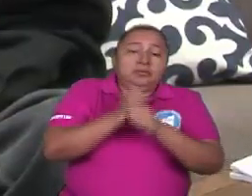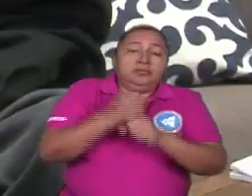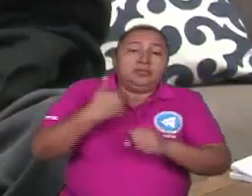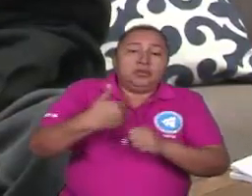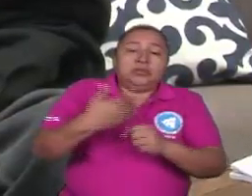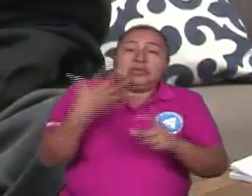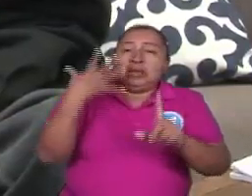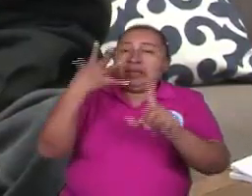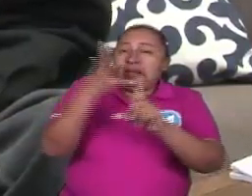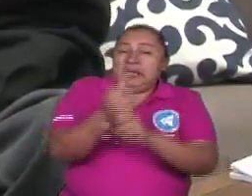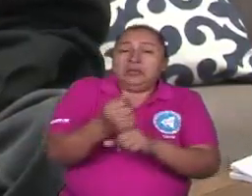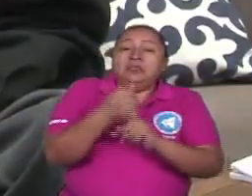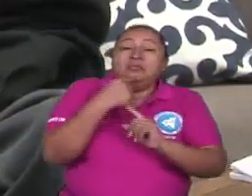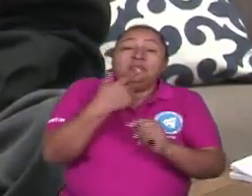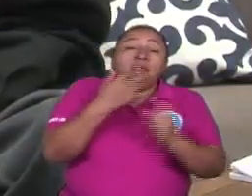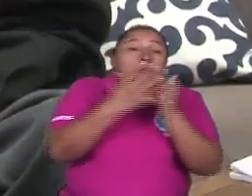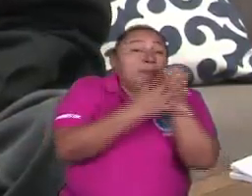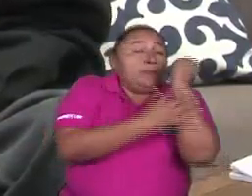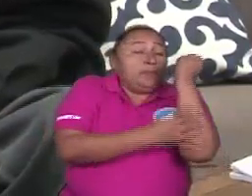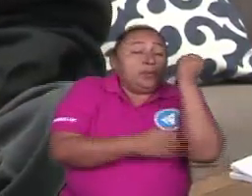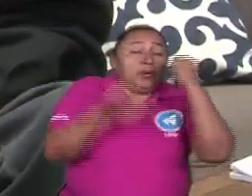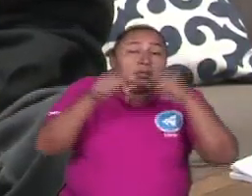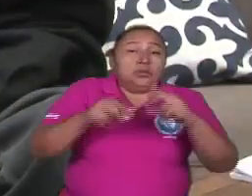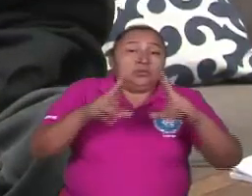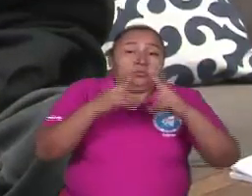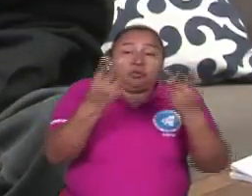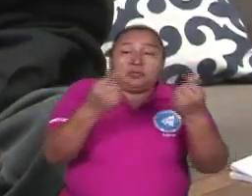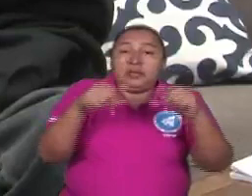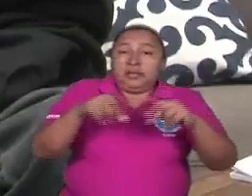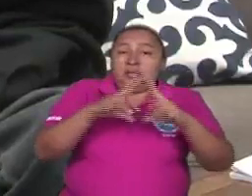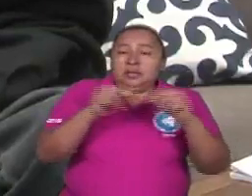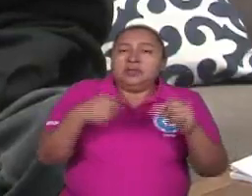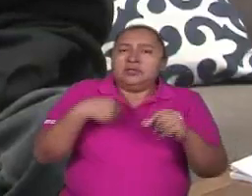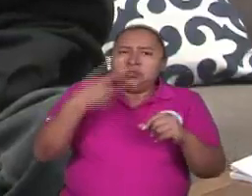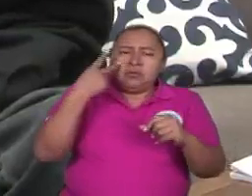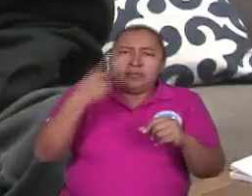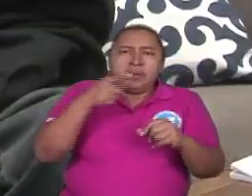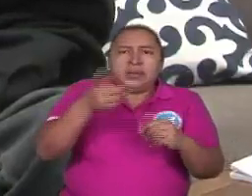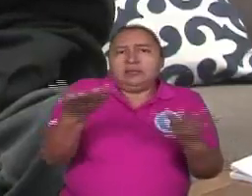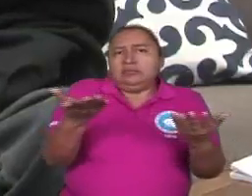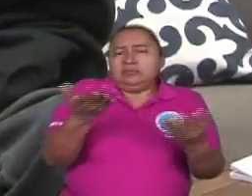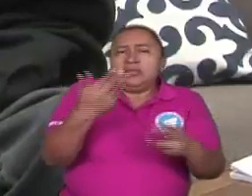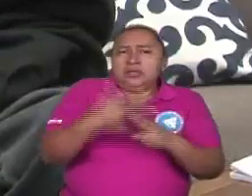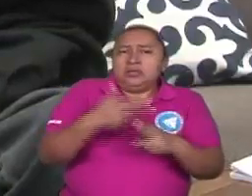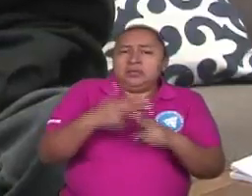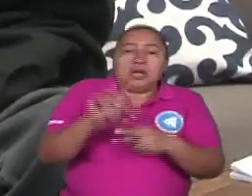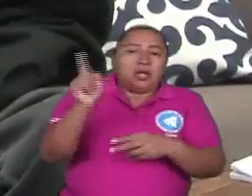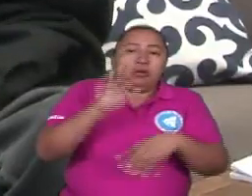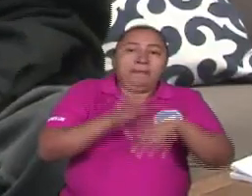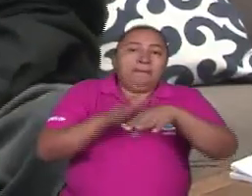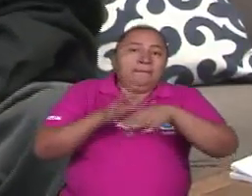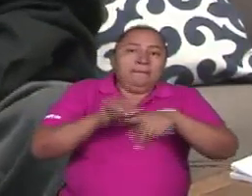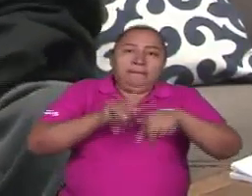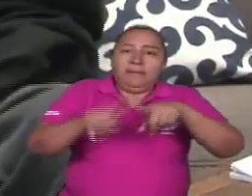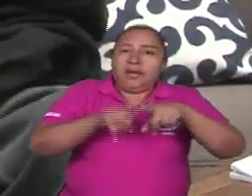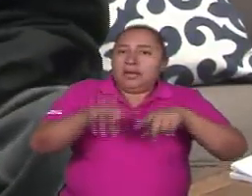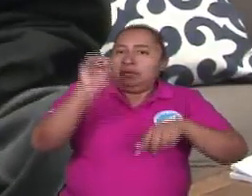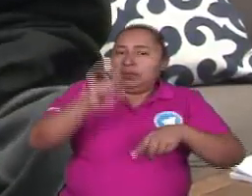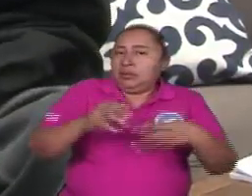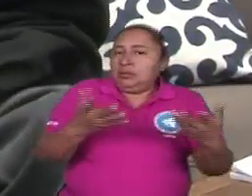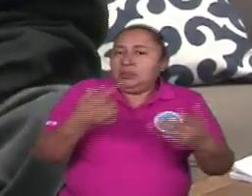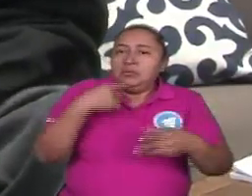largo por las condiciones de pobreza y economía de este país si vos ves ellos llaman a no pagar impuestos eso es un delito